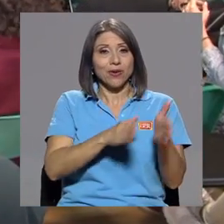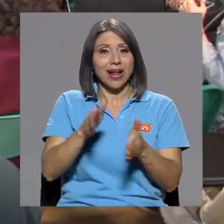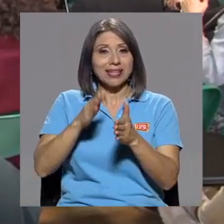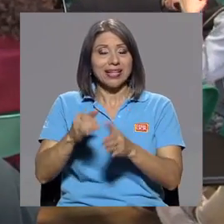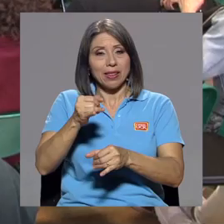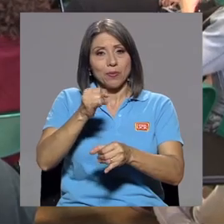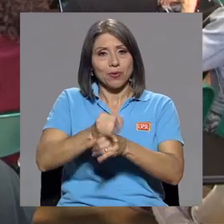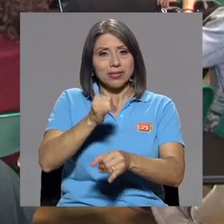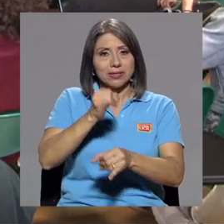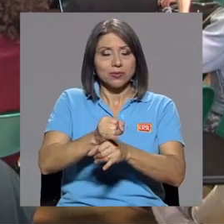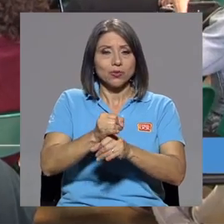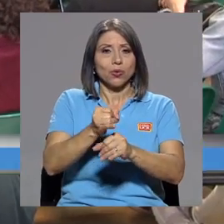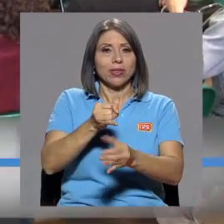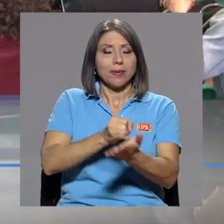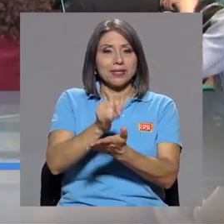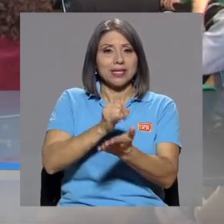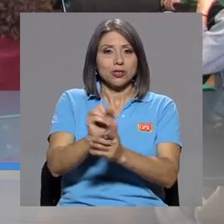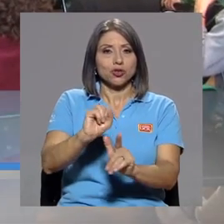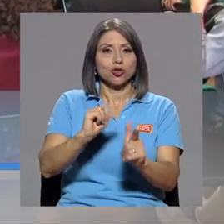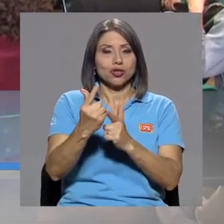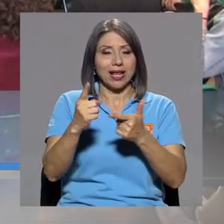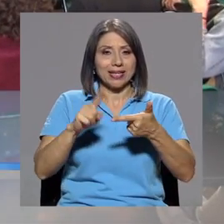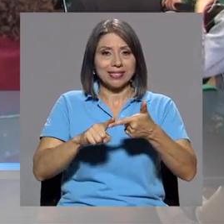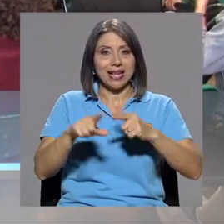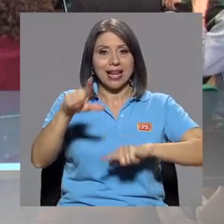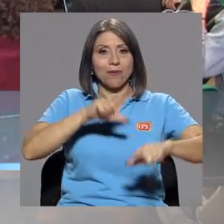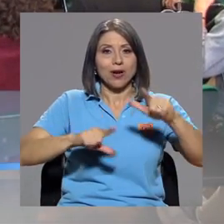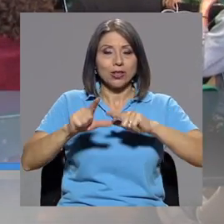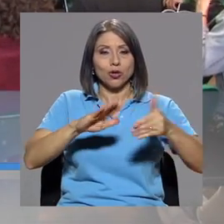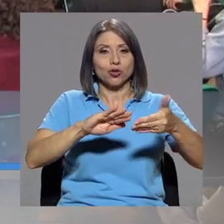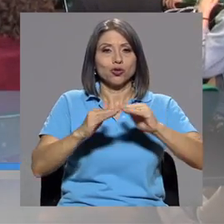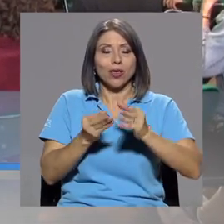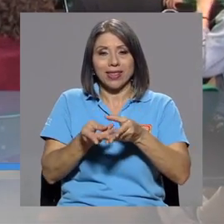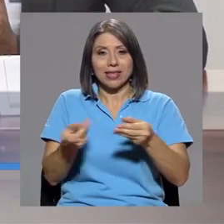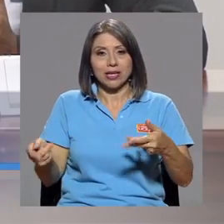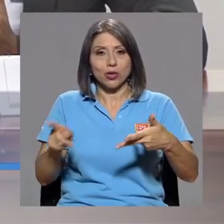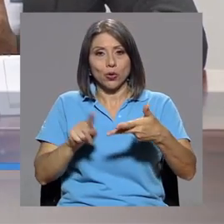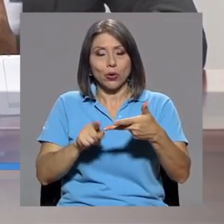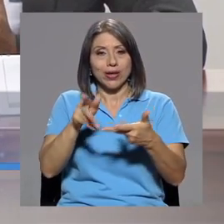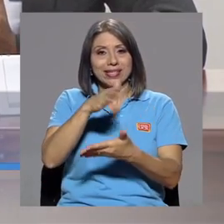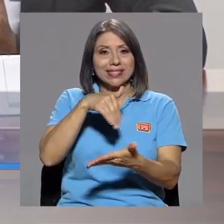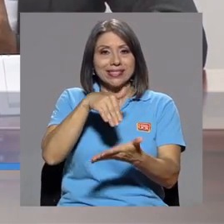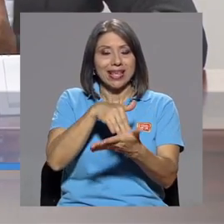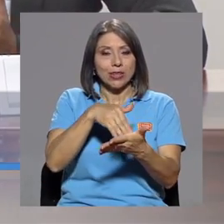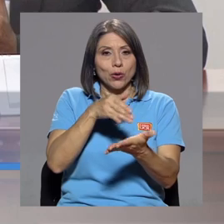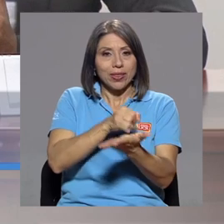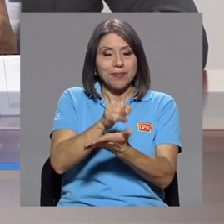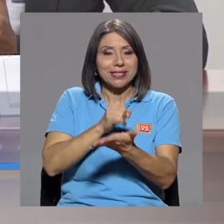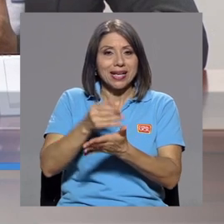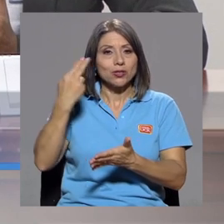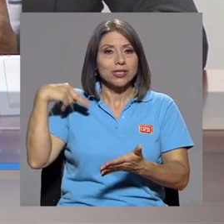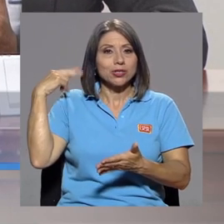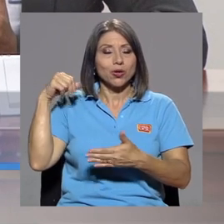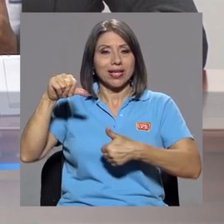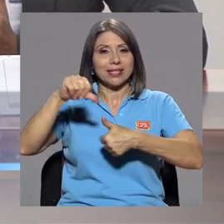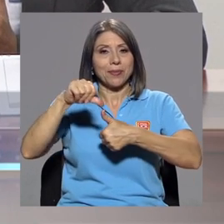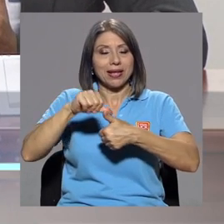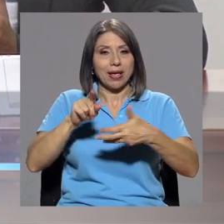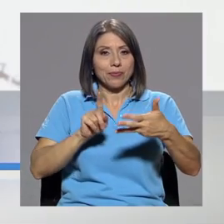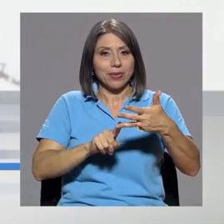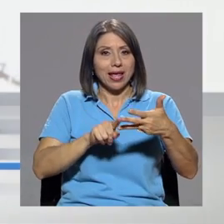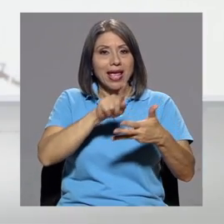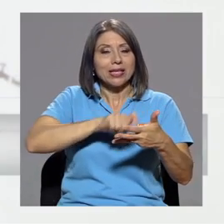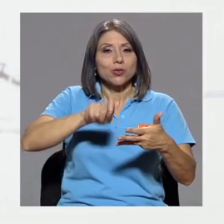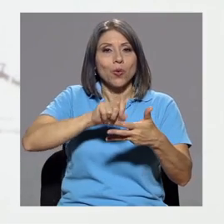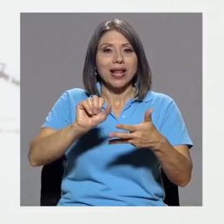Instituto de Investigaciones Sociales, el Laboratorio Ciudad y Territorio, el Centro de Investigaciones Históricas de América Central y las Escuelas de